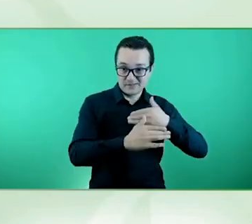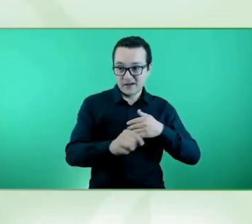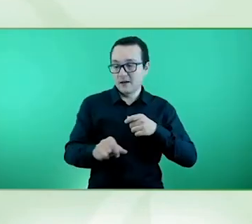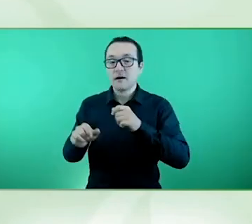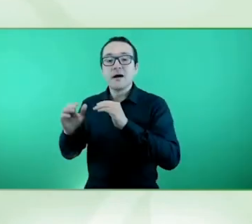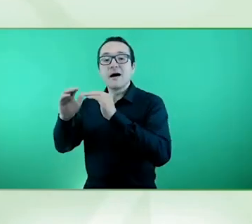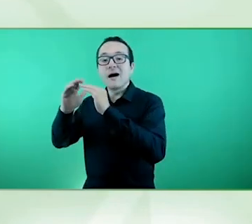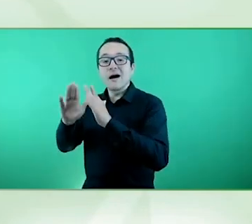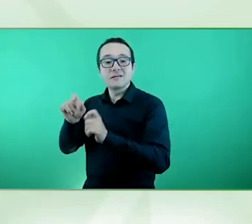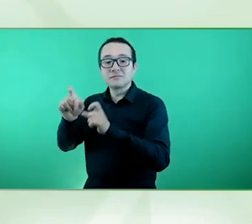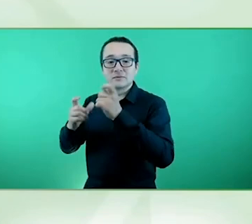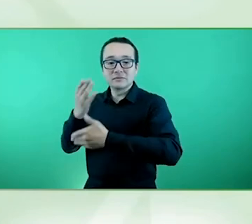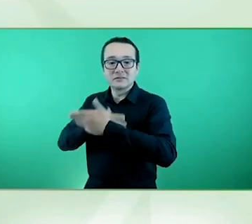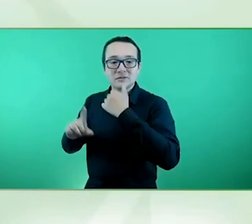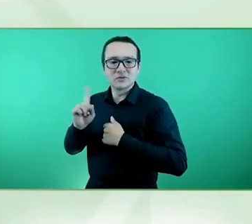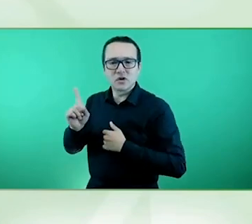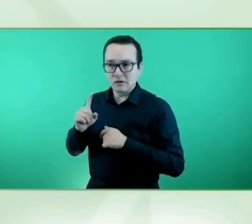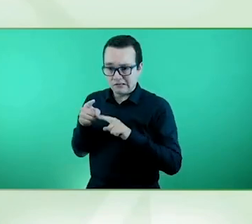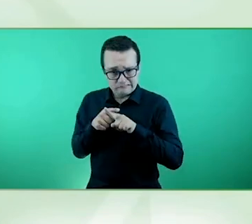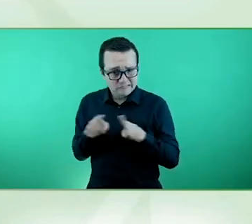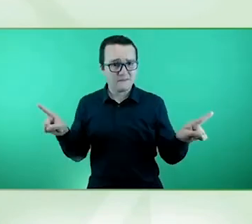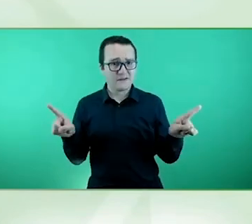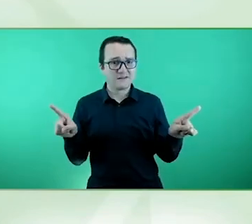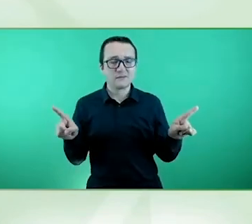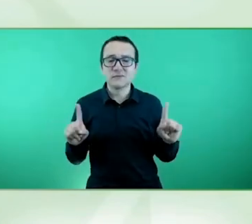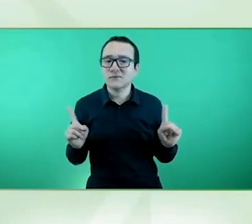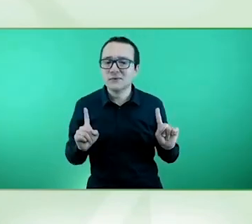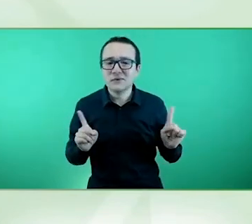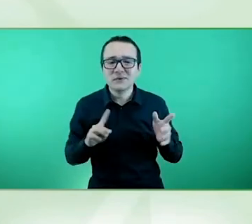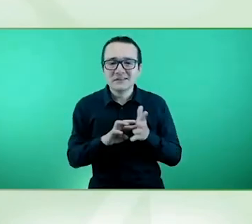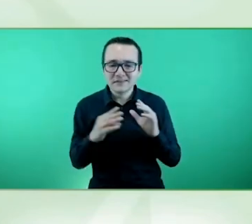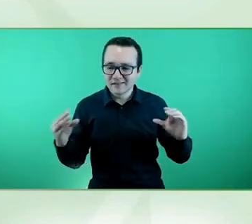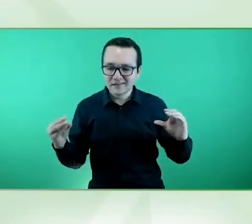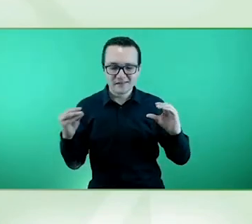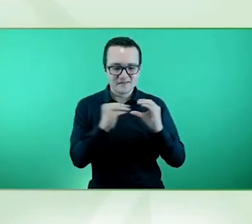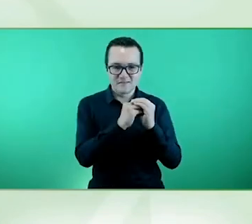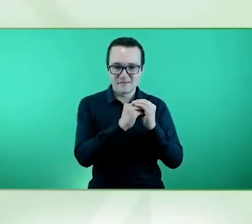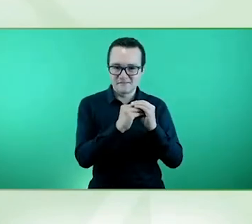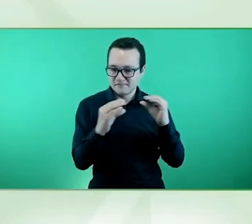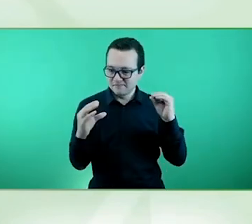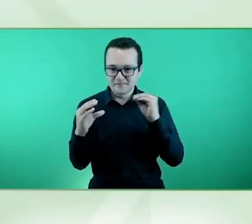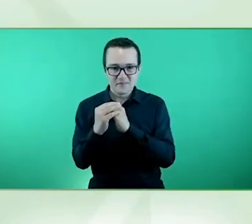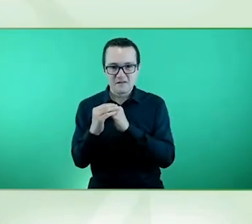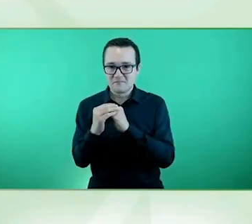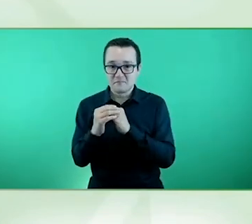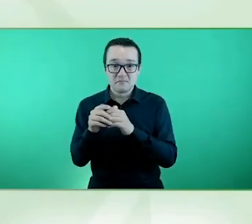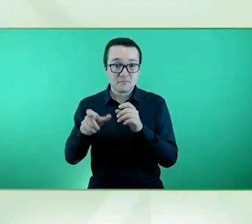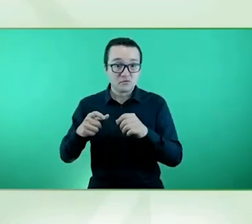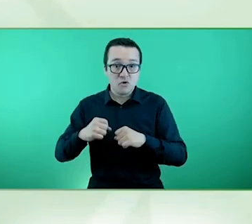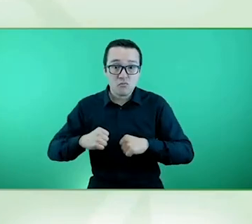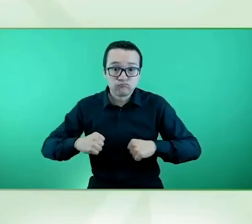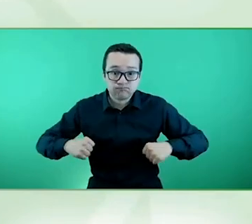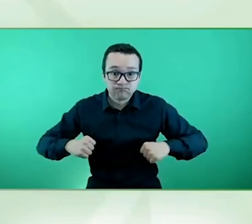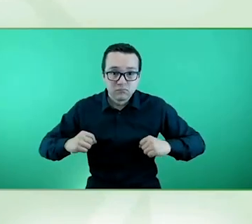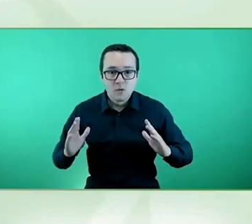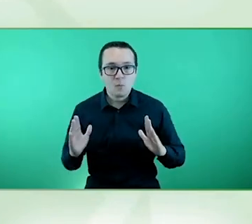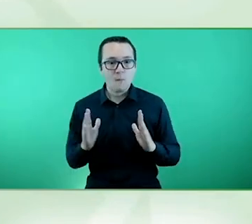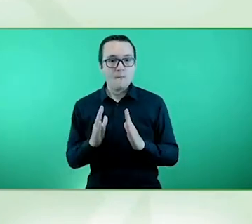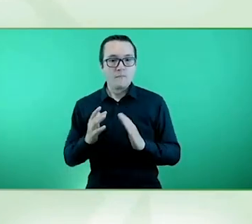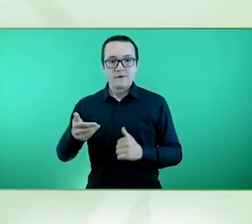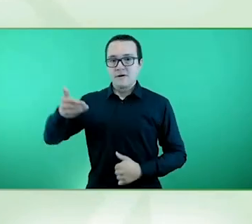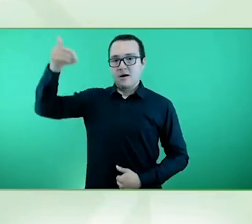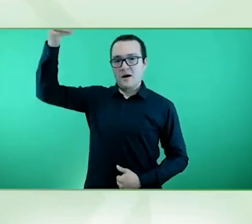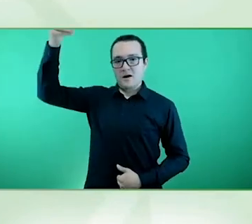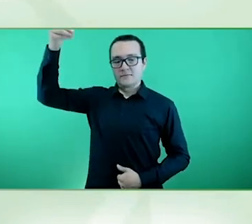con discapacidad. Sino que la vivienda se adapte al más alto, al más bajo, al más gordo, al más flaco, al